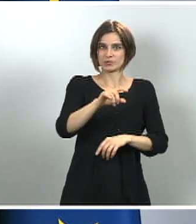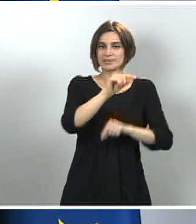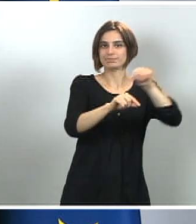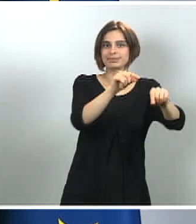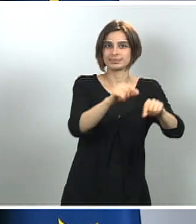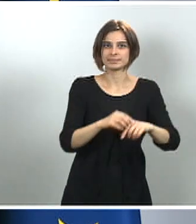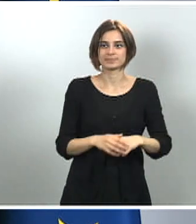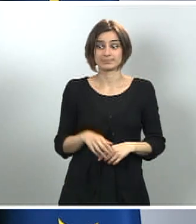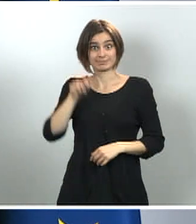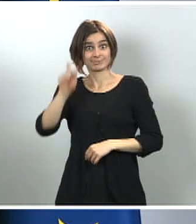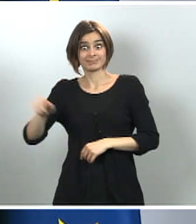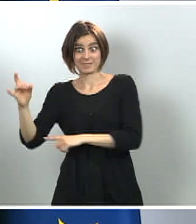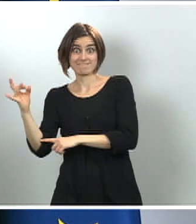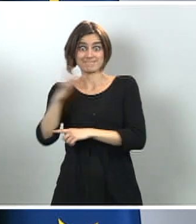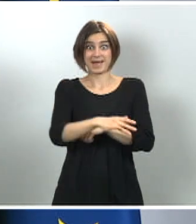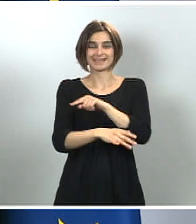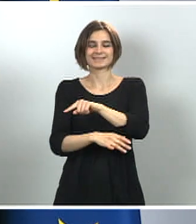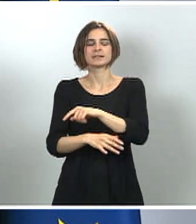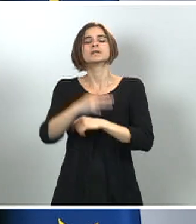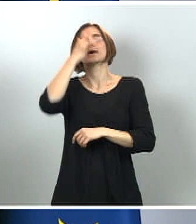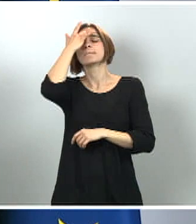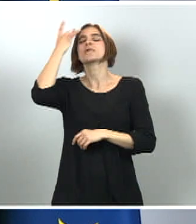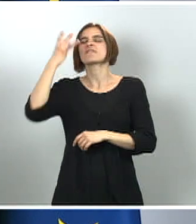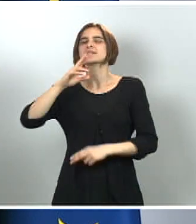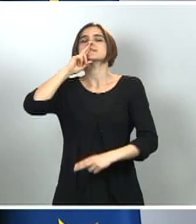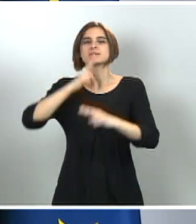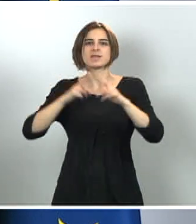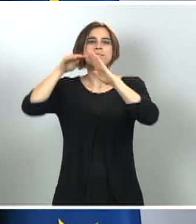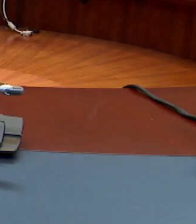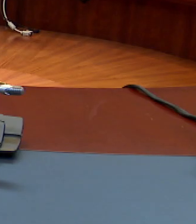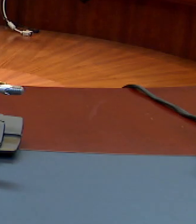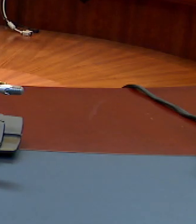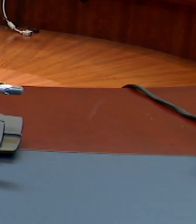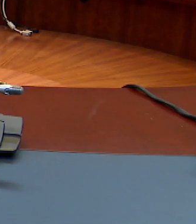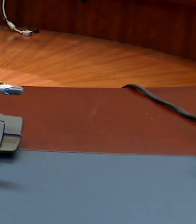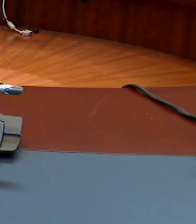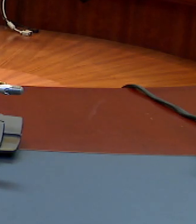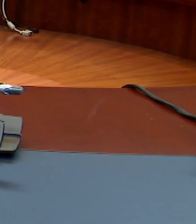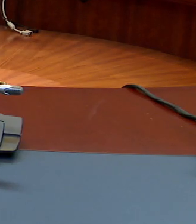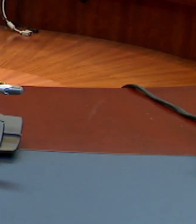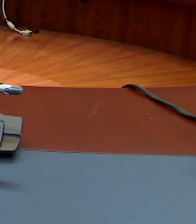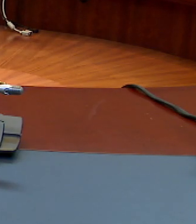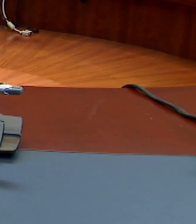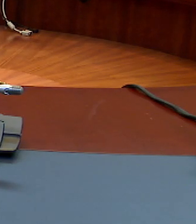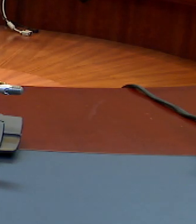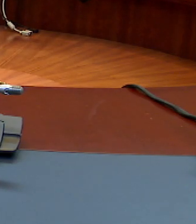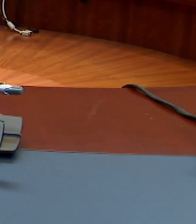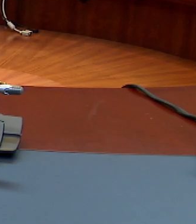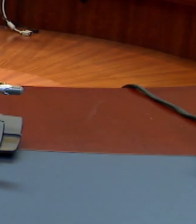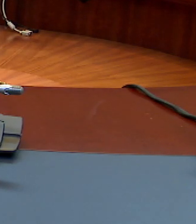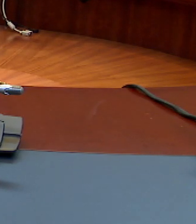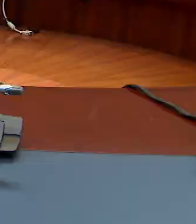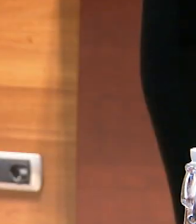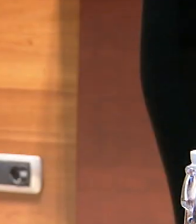contagiados, esta vez sí que estamos doblegando la curva. Repito, al tener más curados que contagiados, esta vez sí que estamos